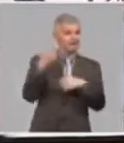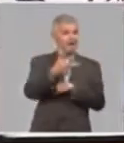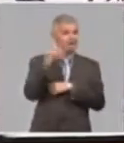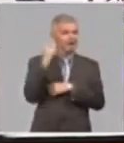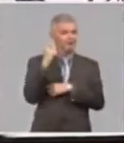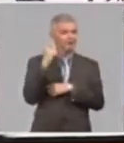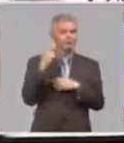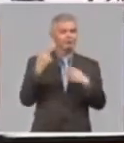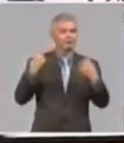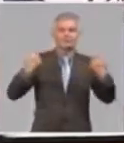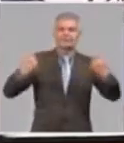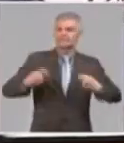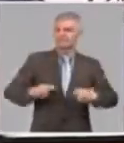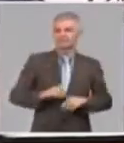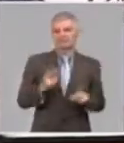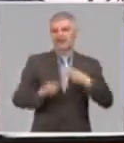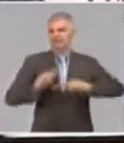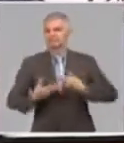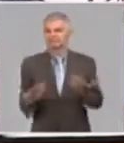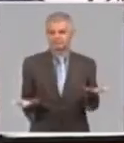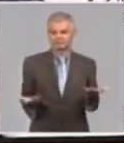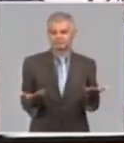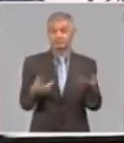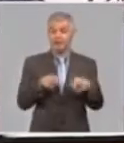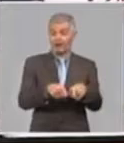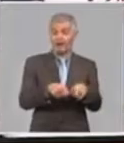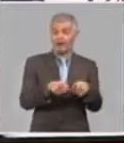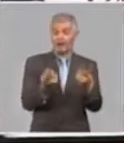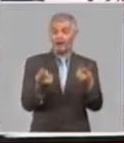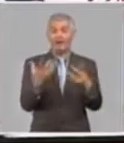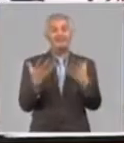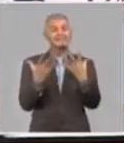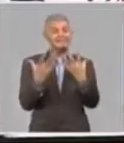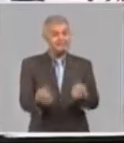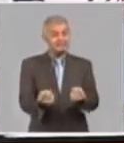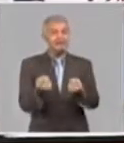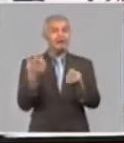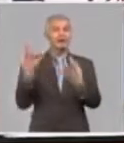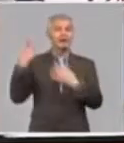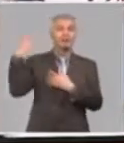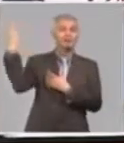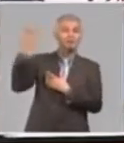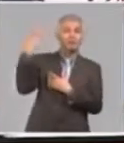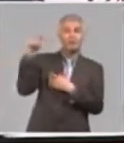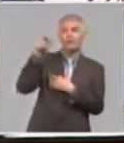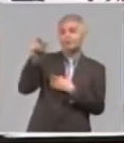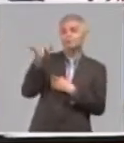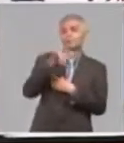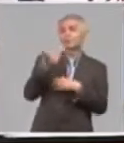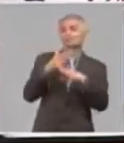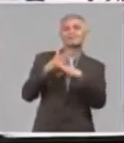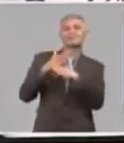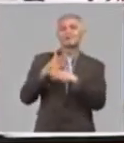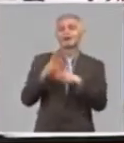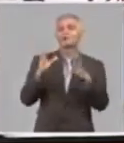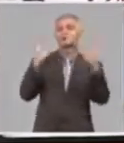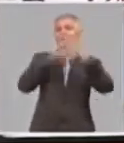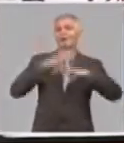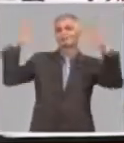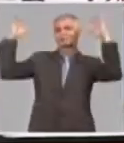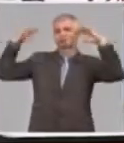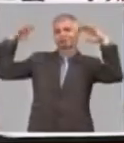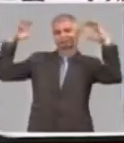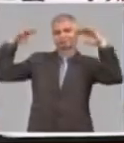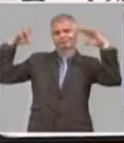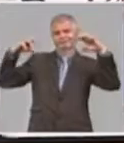Con respecto a la sequía meteorológica, que también, bueno, conocemos como déficit de precipitaciones cuando no llueve, se